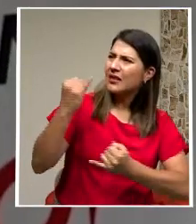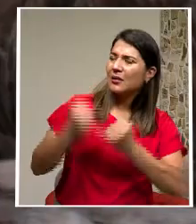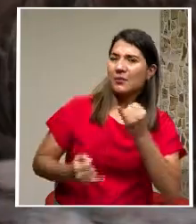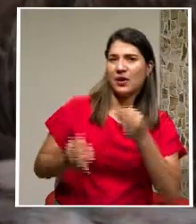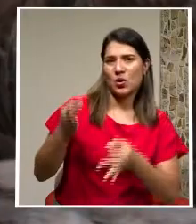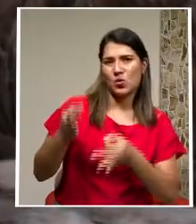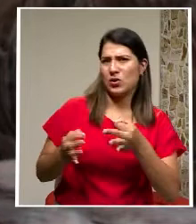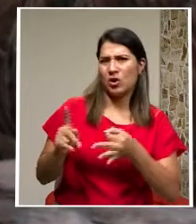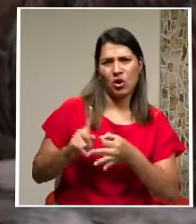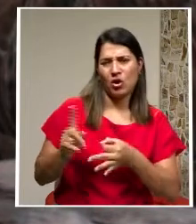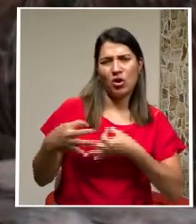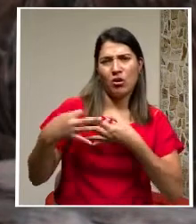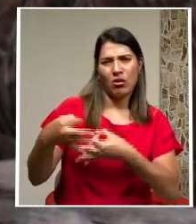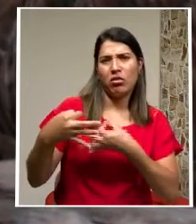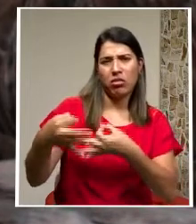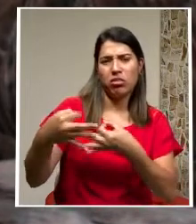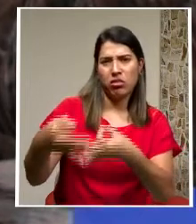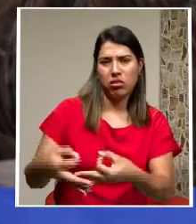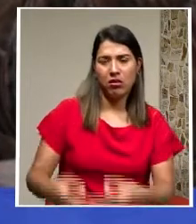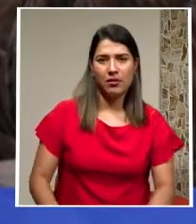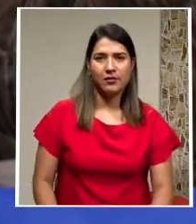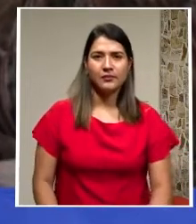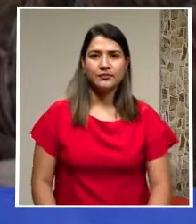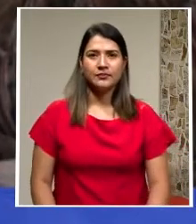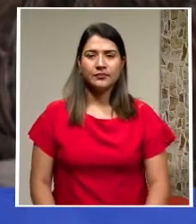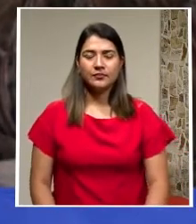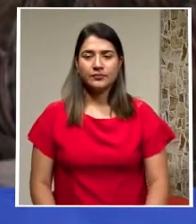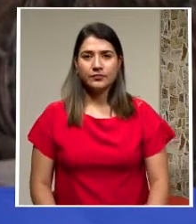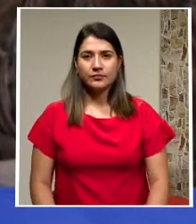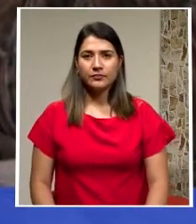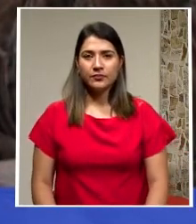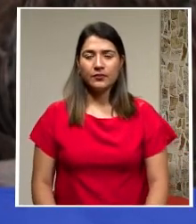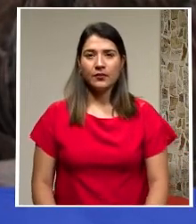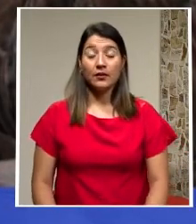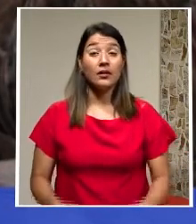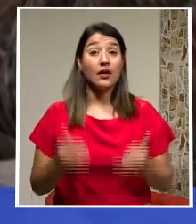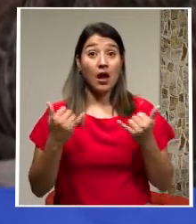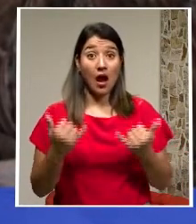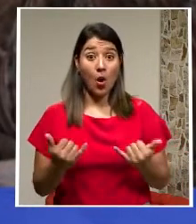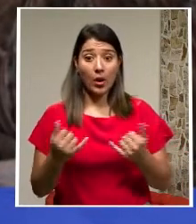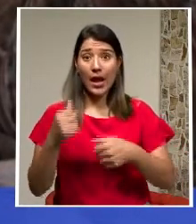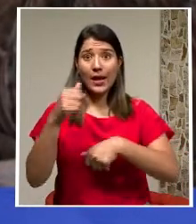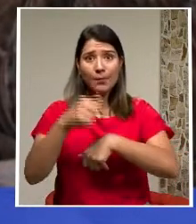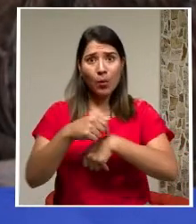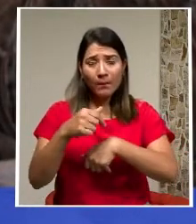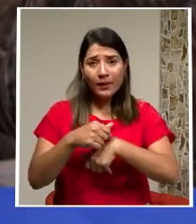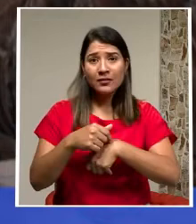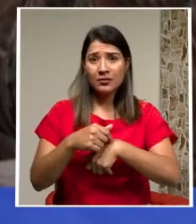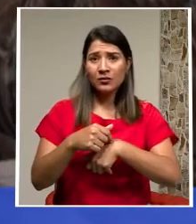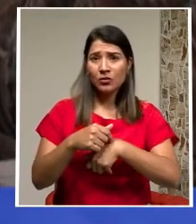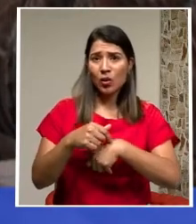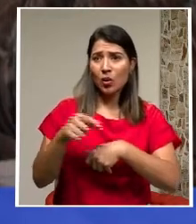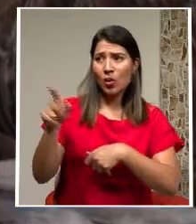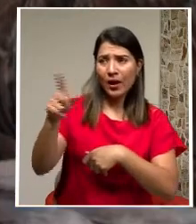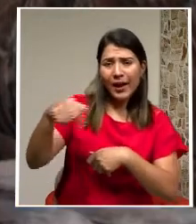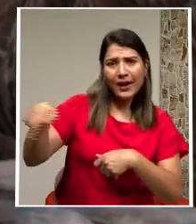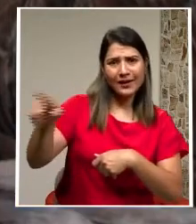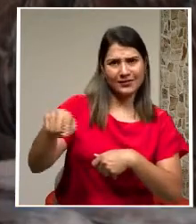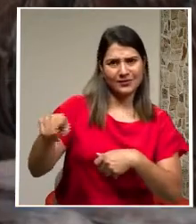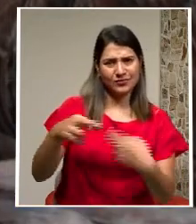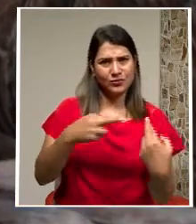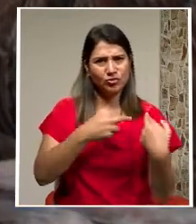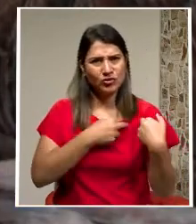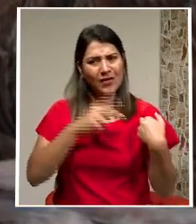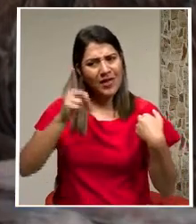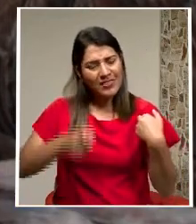Como fueron Condenados los curas En la primera instancia Ahora es el momento De las cómplices Y estas cómplices Tenían que pagarlo